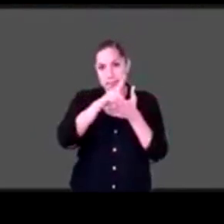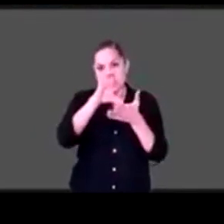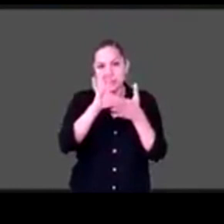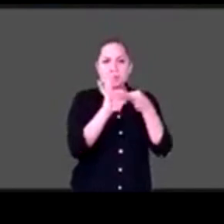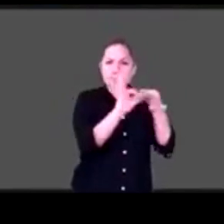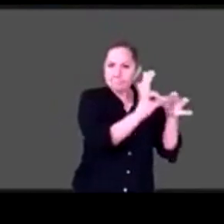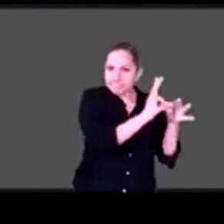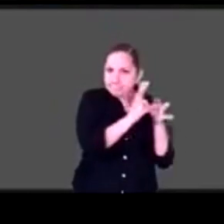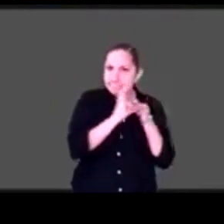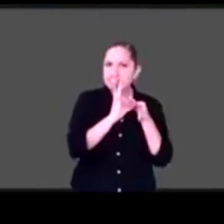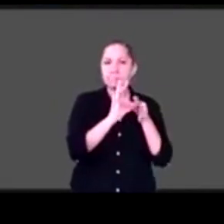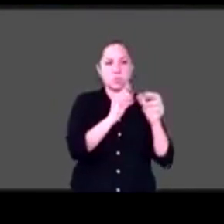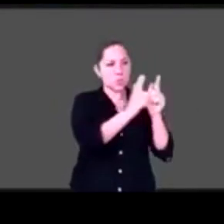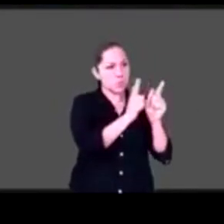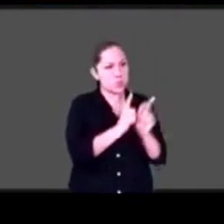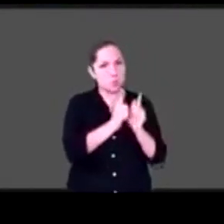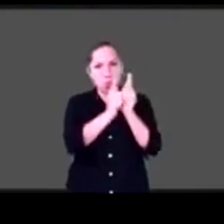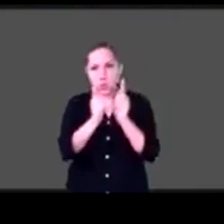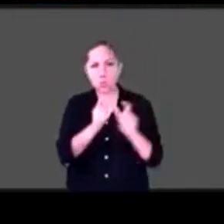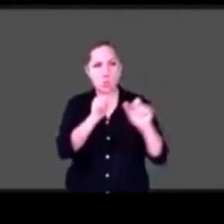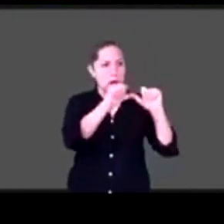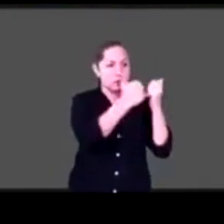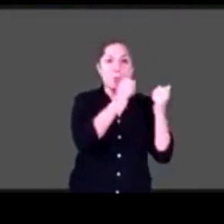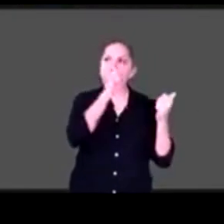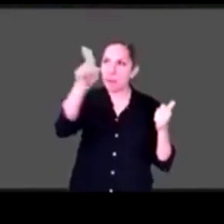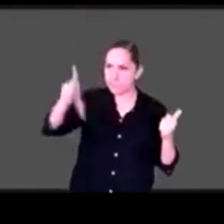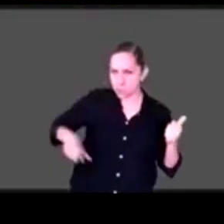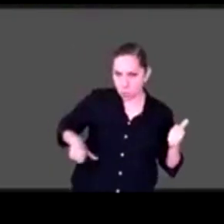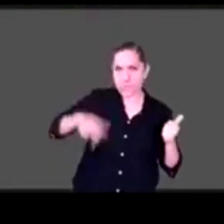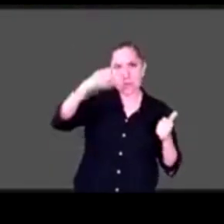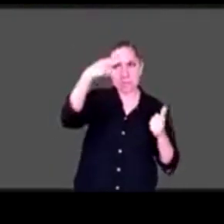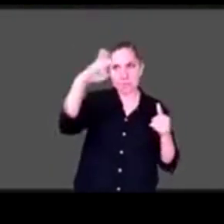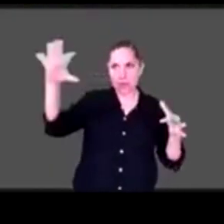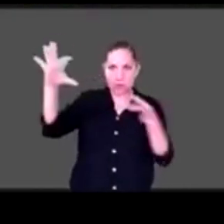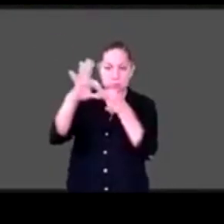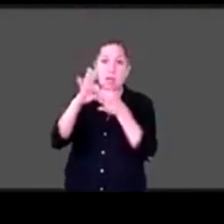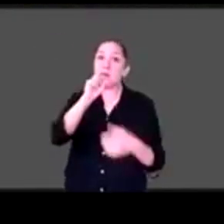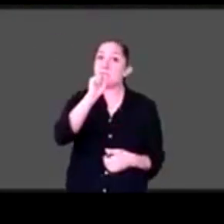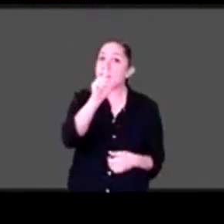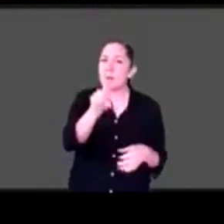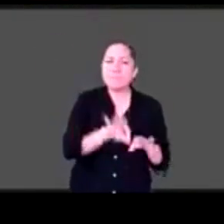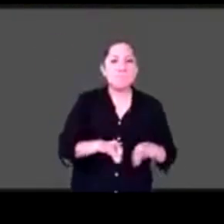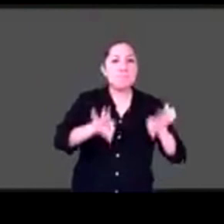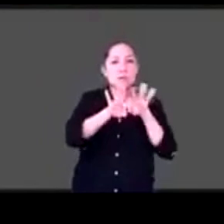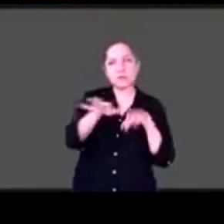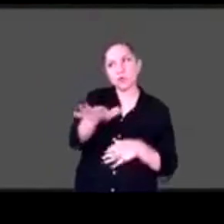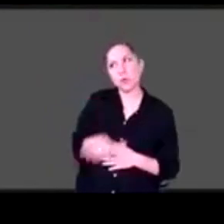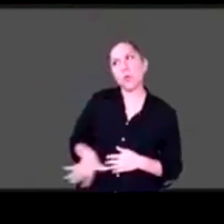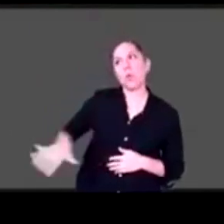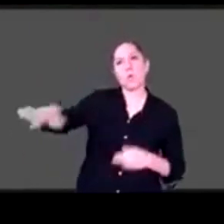con el Estado mexicano y bueno, sobre todo con la sociedad mexicana, que pueden ser nuestros mejores aliados.